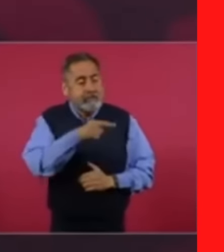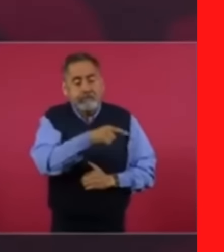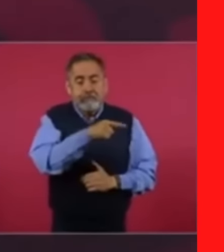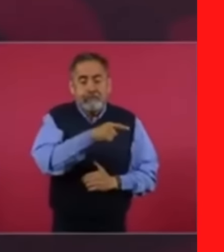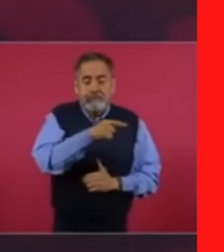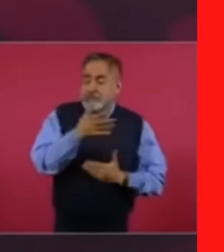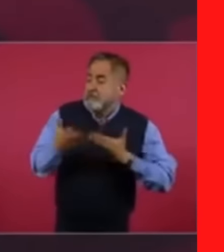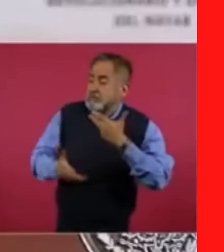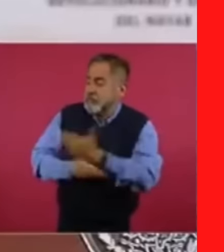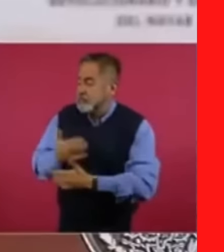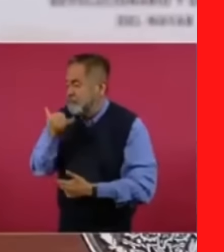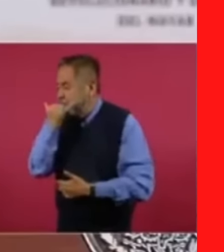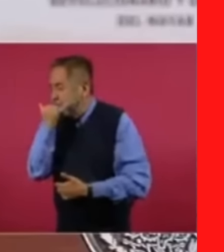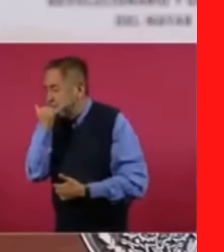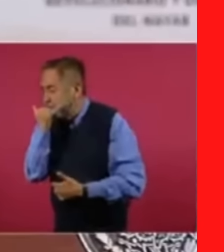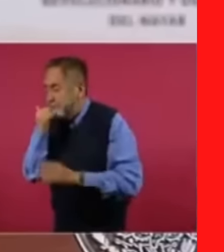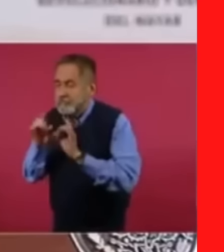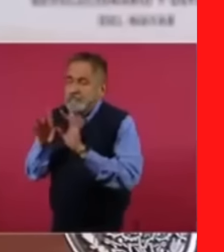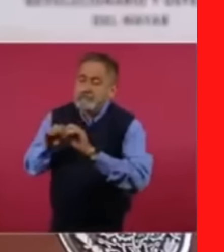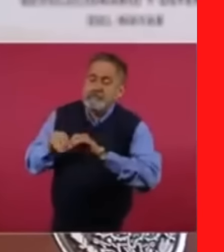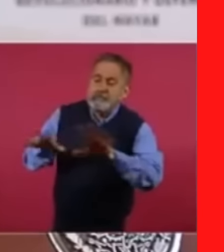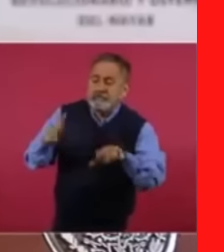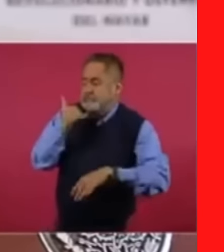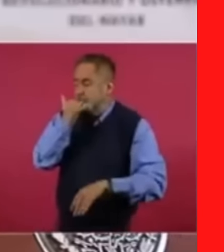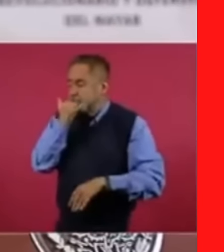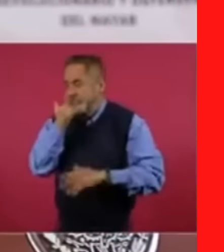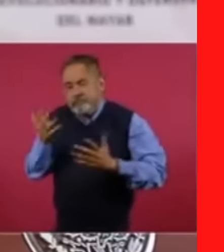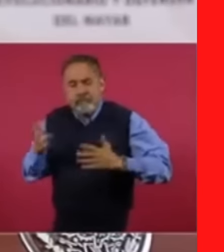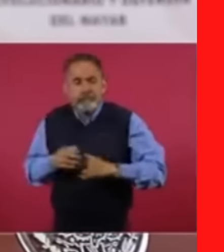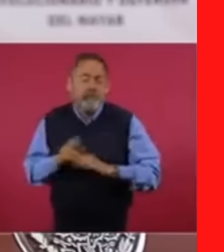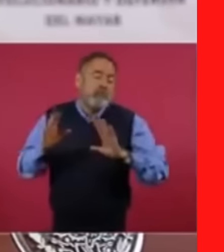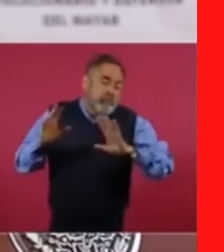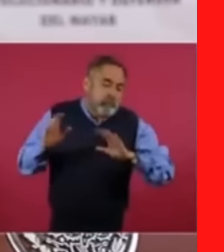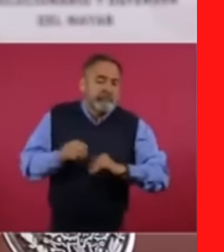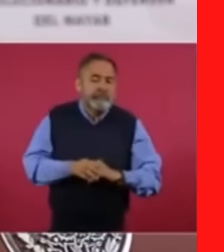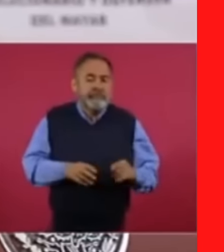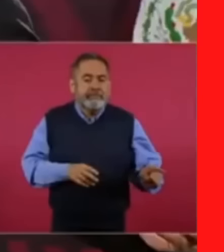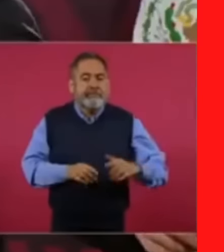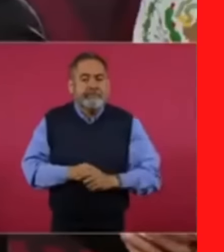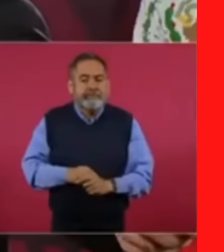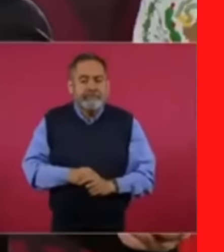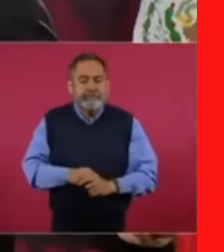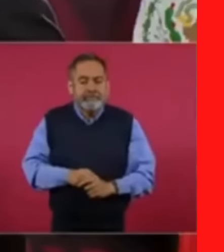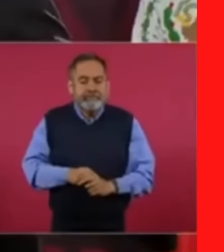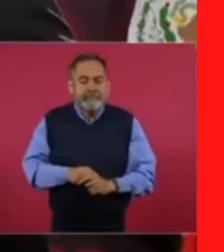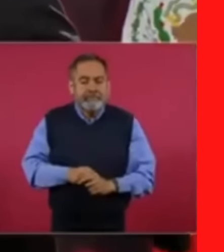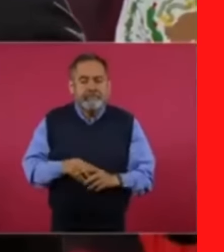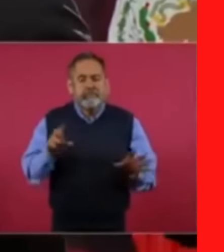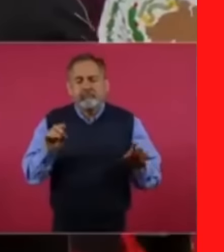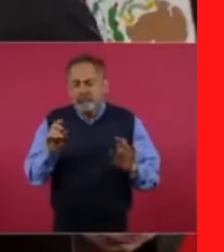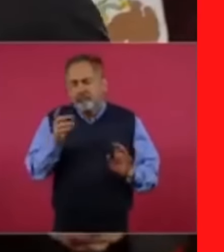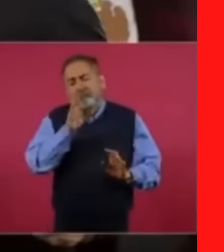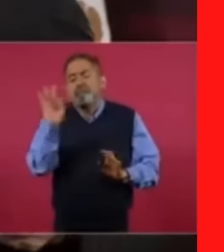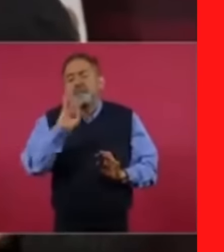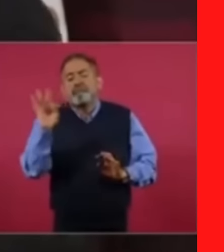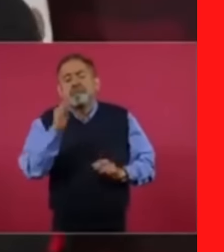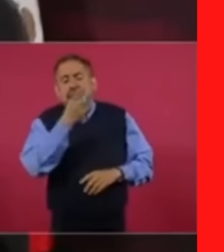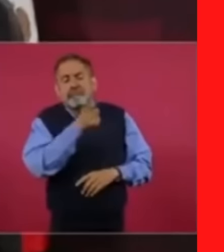disculpas o dicen, reconozco